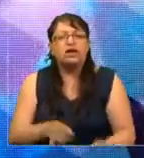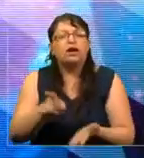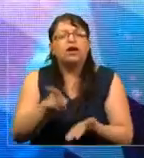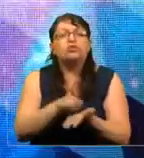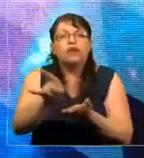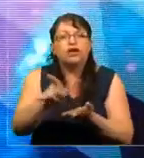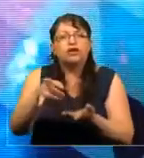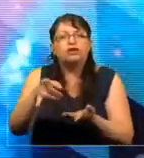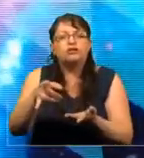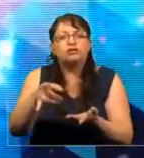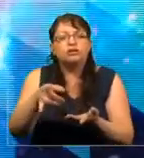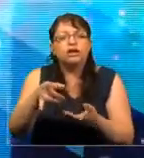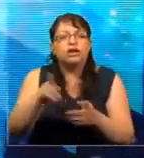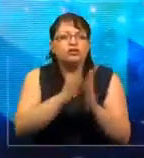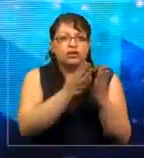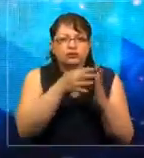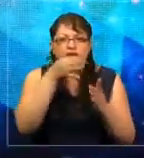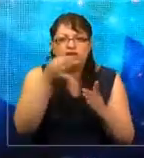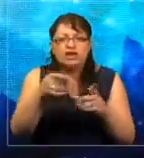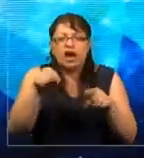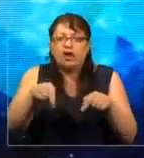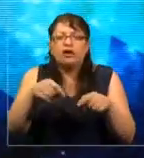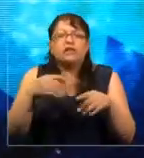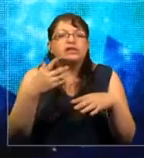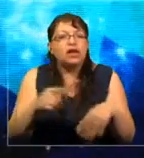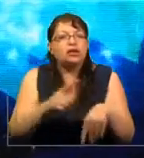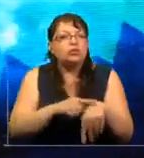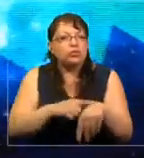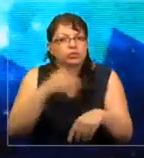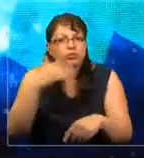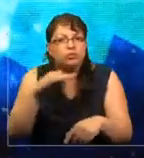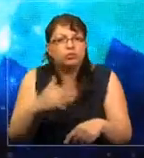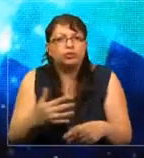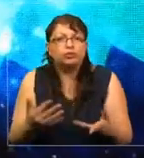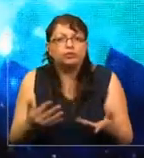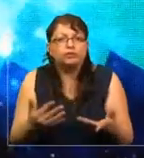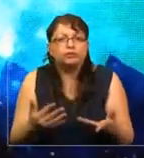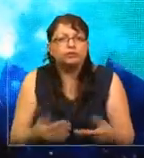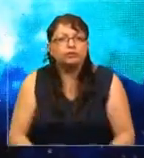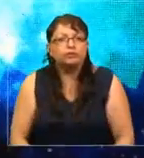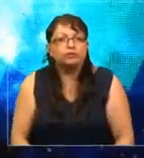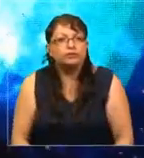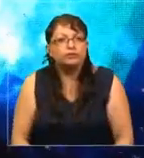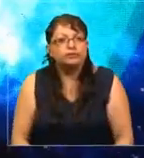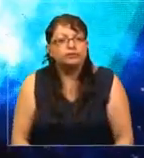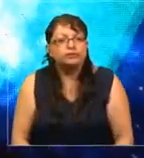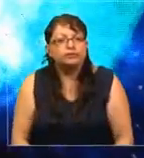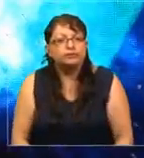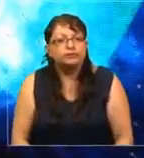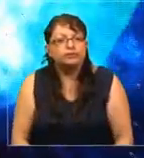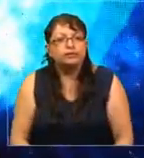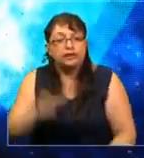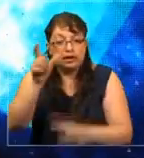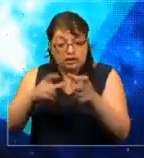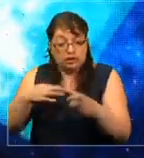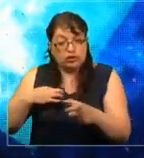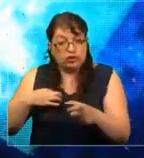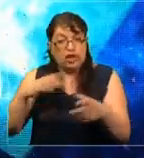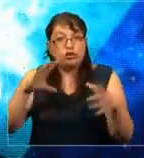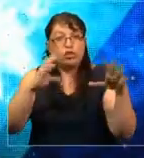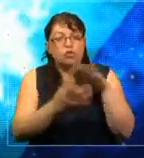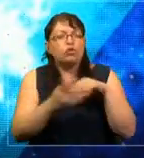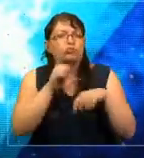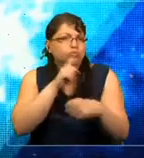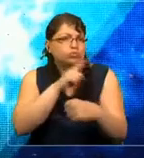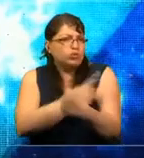en sus muchos libros, el tipping point. En este tipping point, en este punto de quiebre, el ciudadano en el mundo tiene mucho poder. Esas